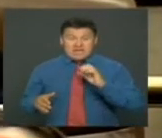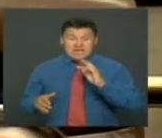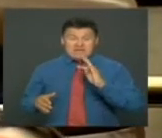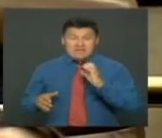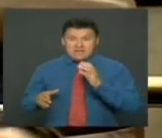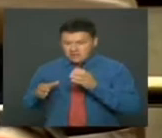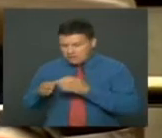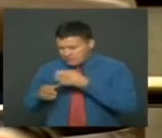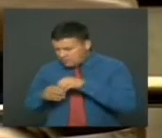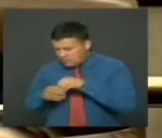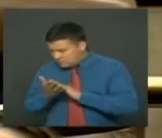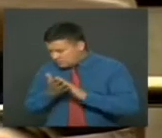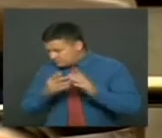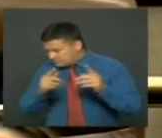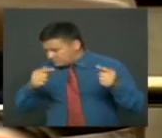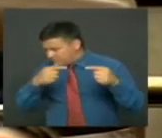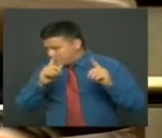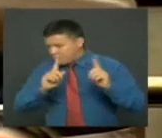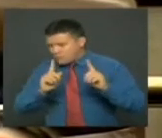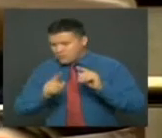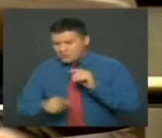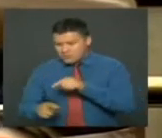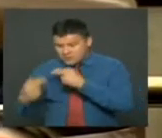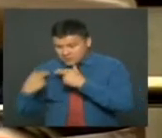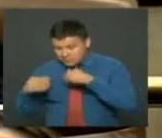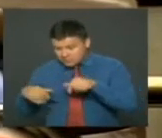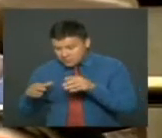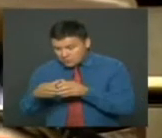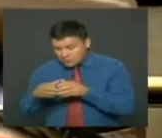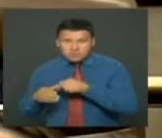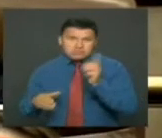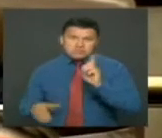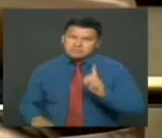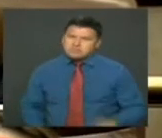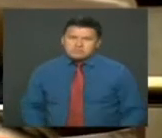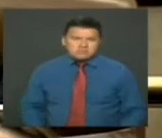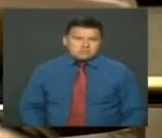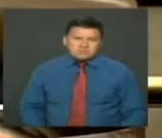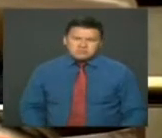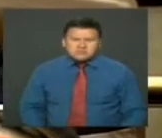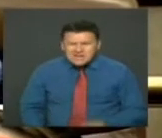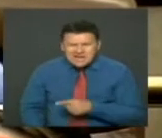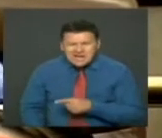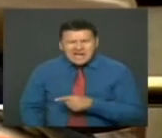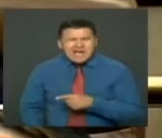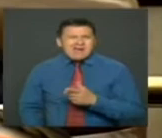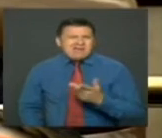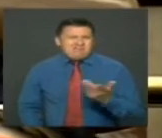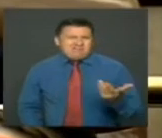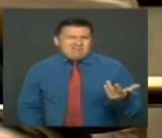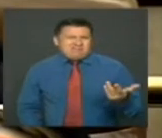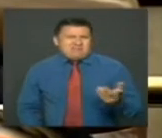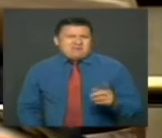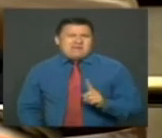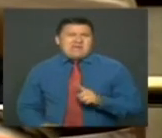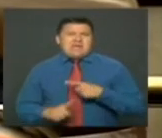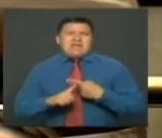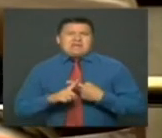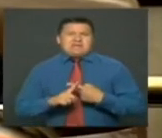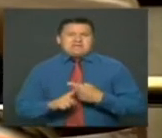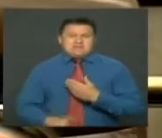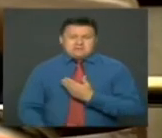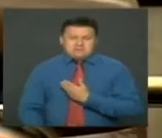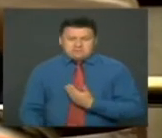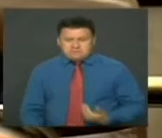de control político al interior del Congreso de la República. Hay cosas que llaman la atención. ¿Cómo es que el expresidente, compañero